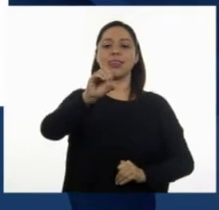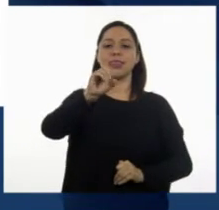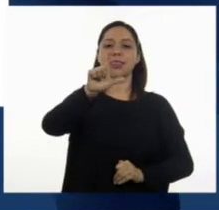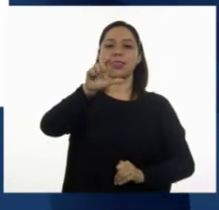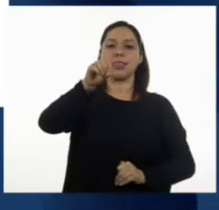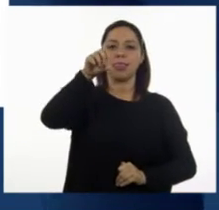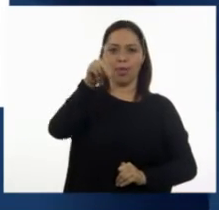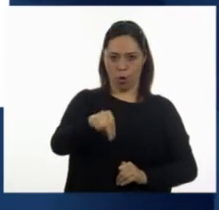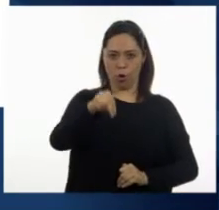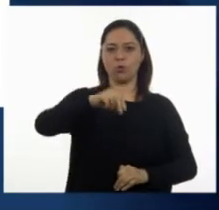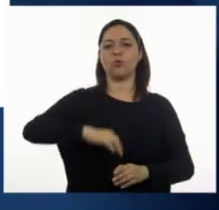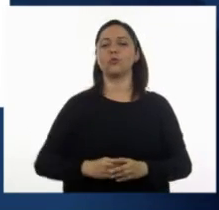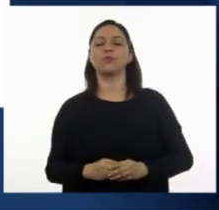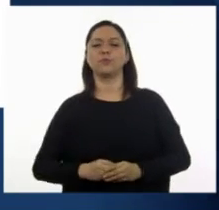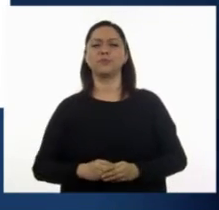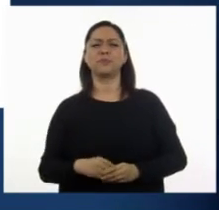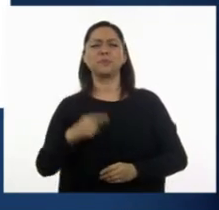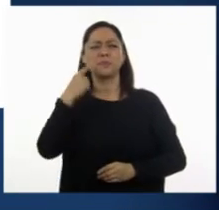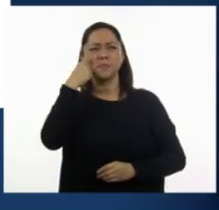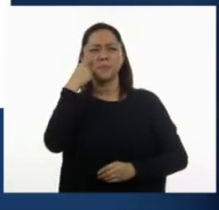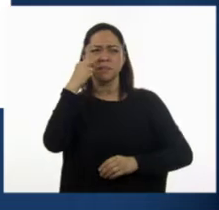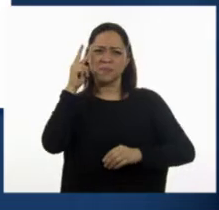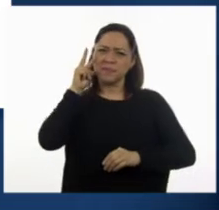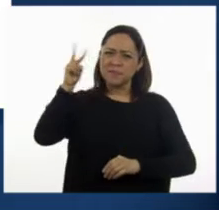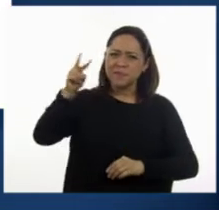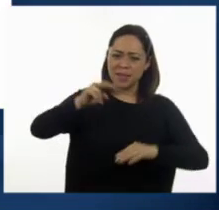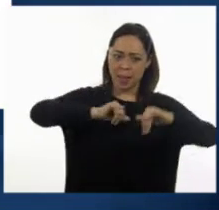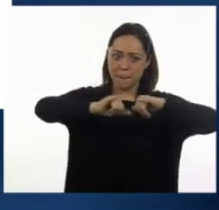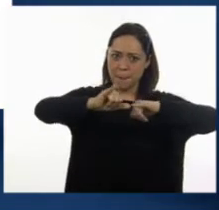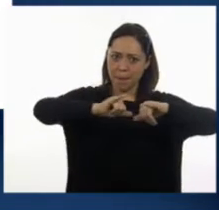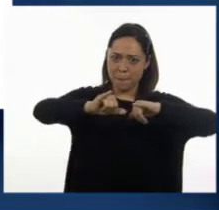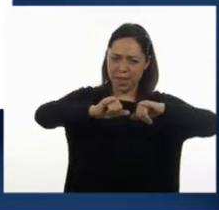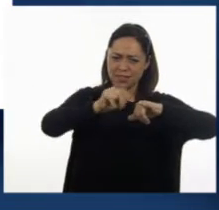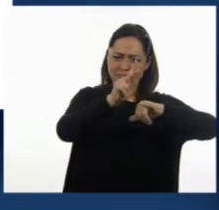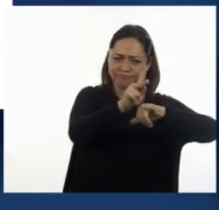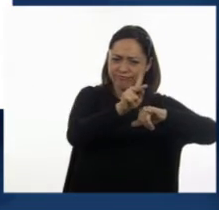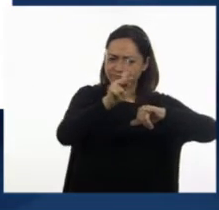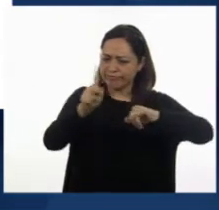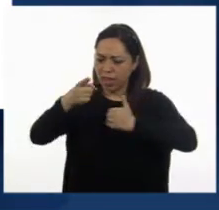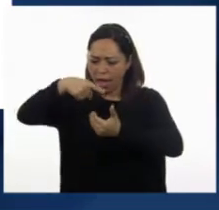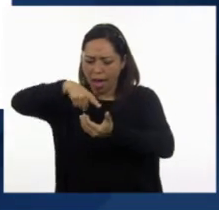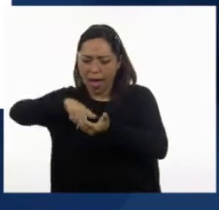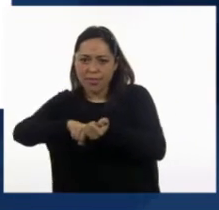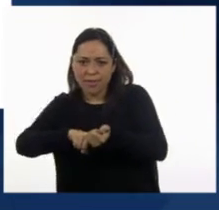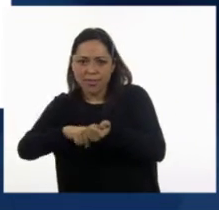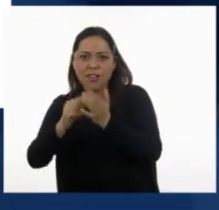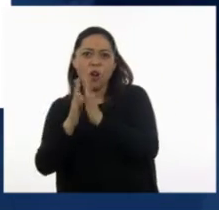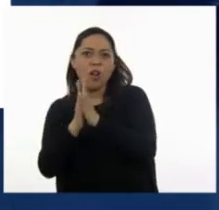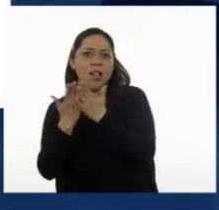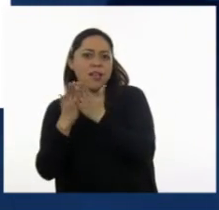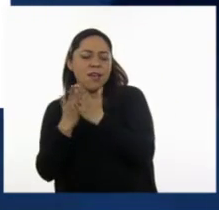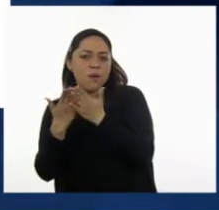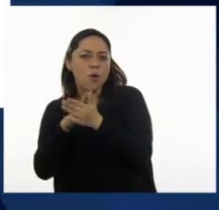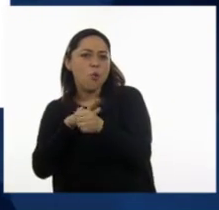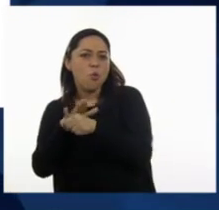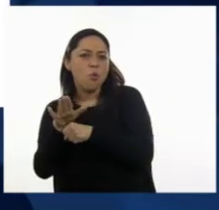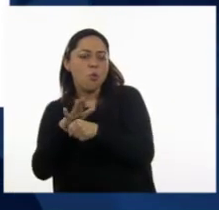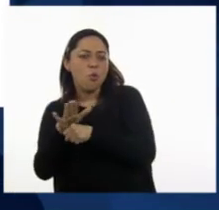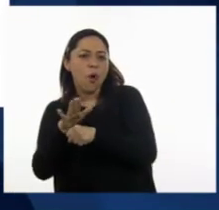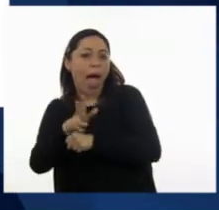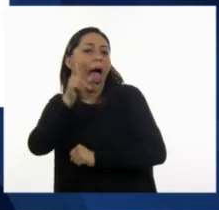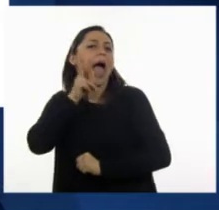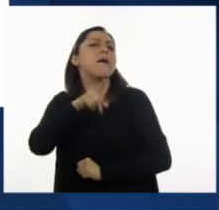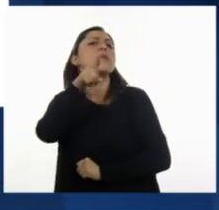Ahora, ¿en qué se parecen estos planos al que viene en nuestro libro de desafíos matemáticos, María? A ver si los chicos ya